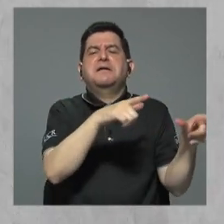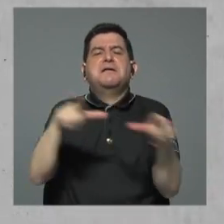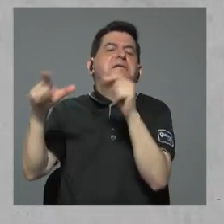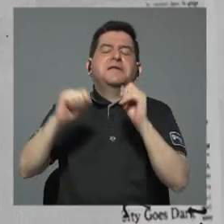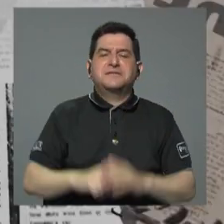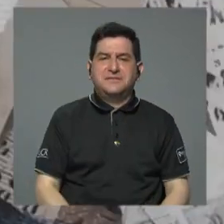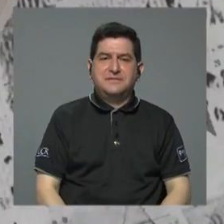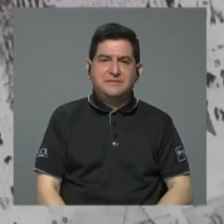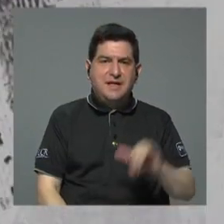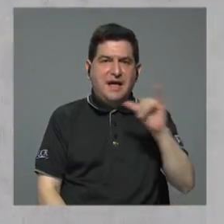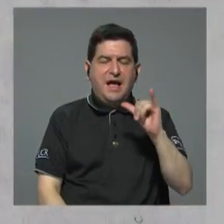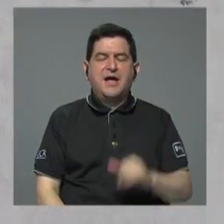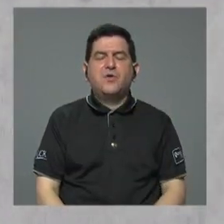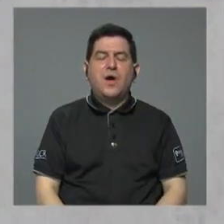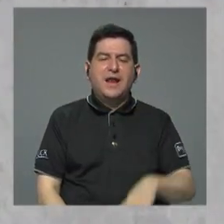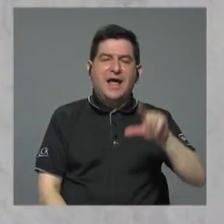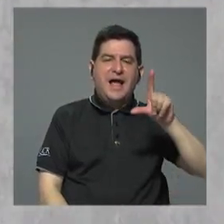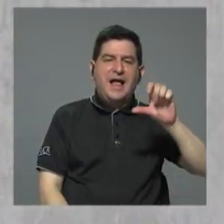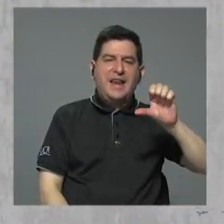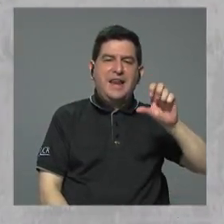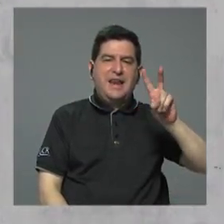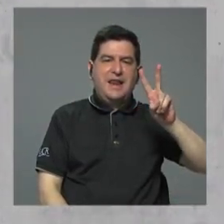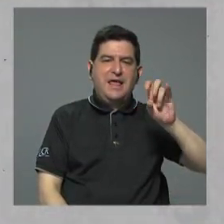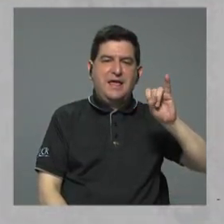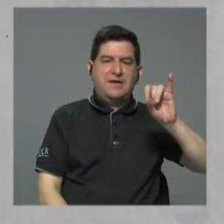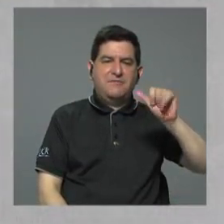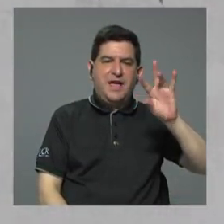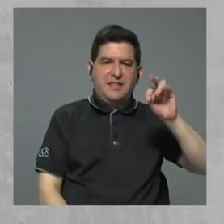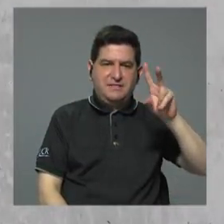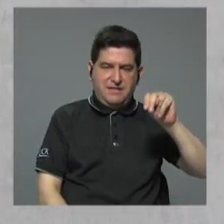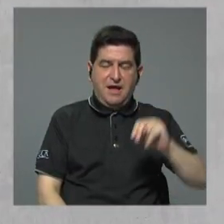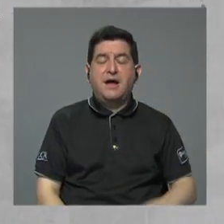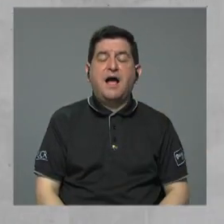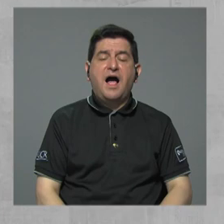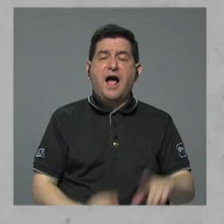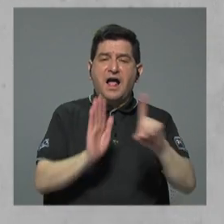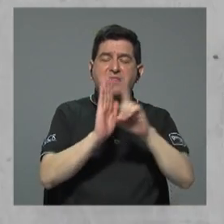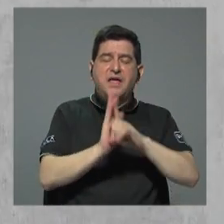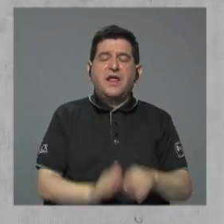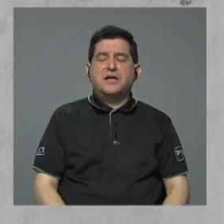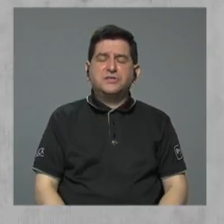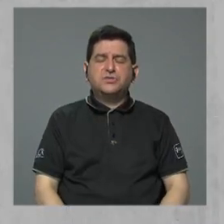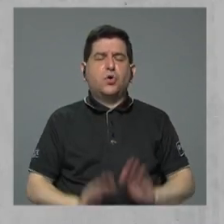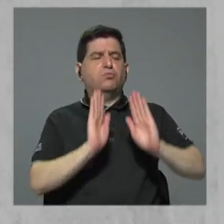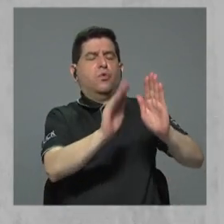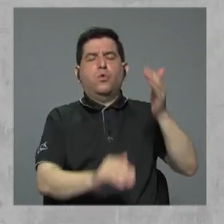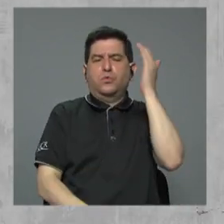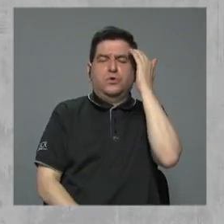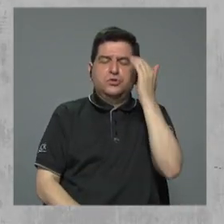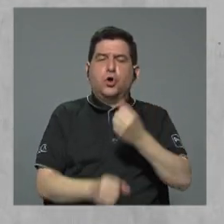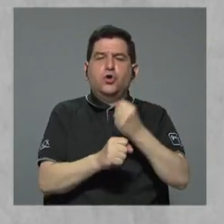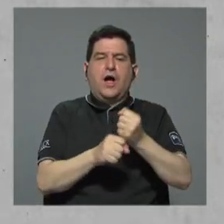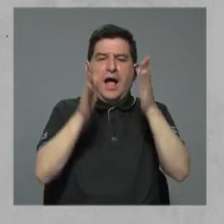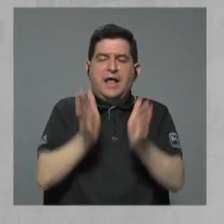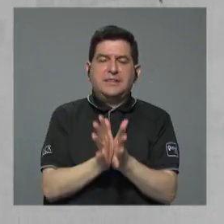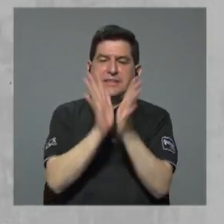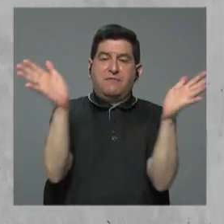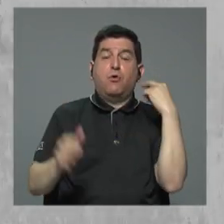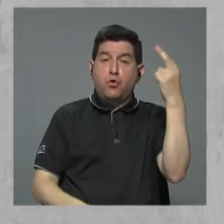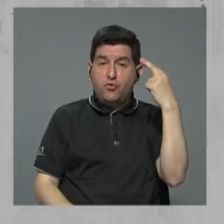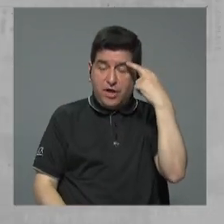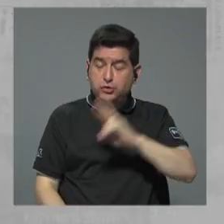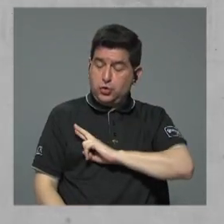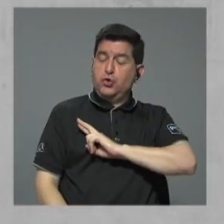al mismo Leviatán La ley introduce por primera vez el derecho de objeción de conciencia para los empleados públicos que por